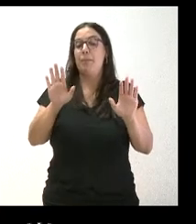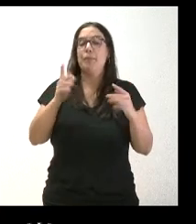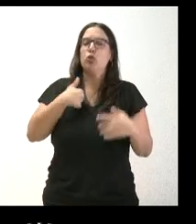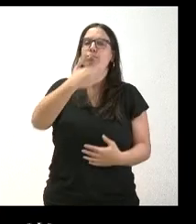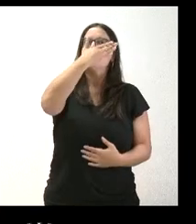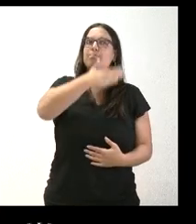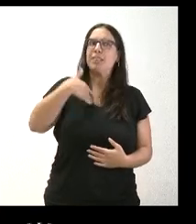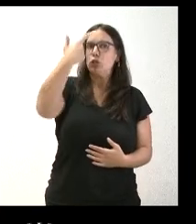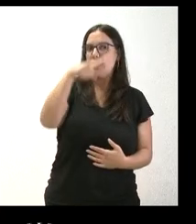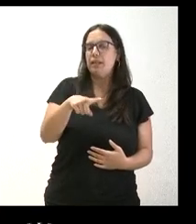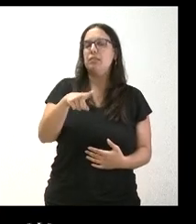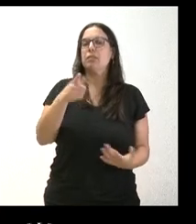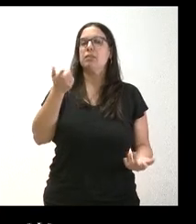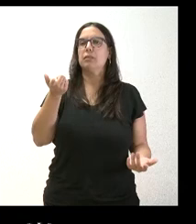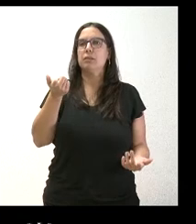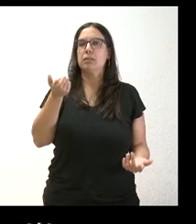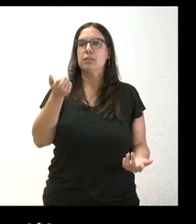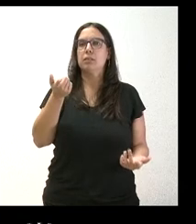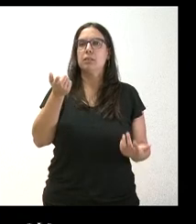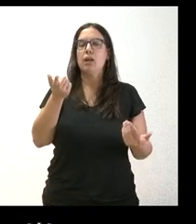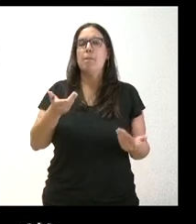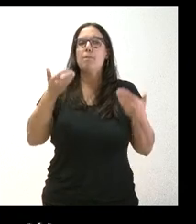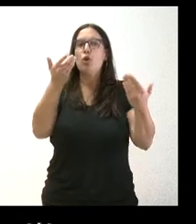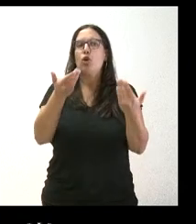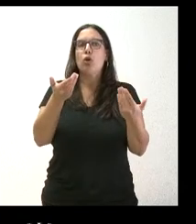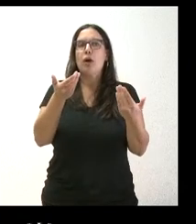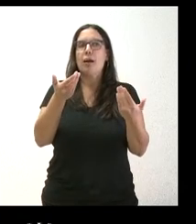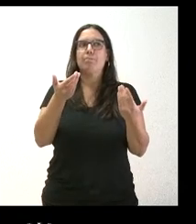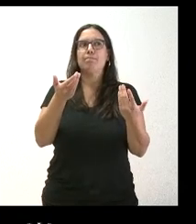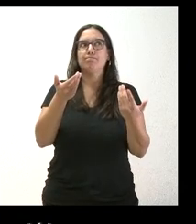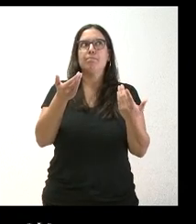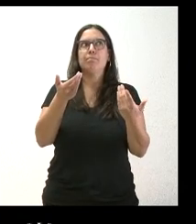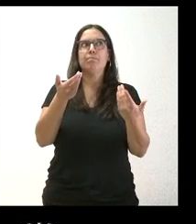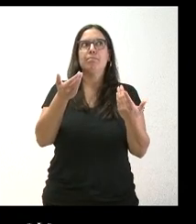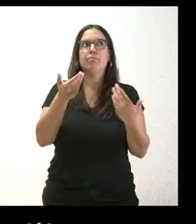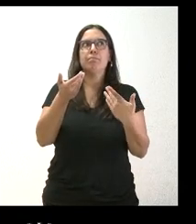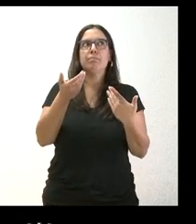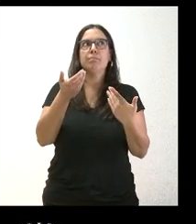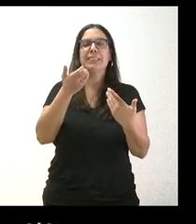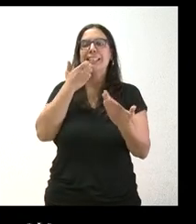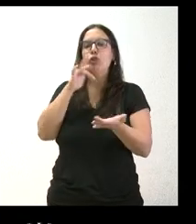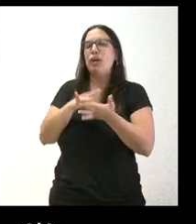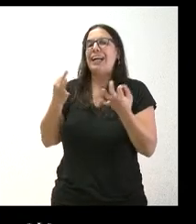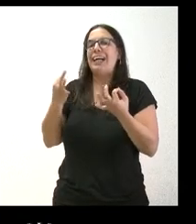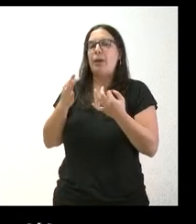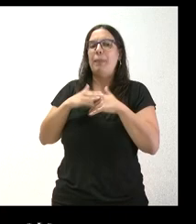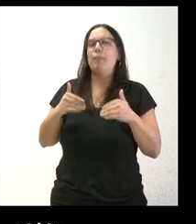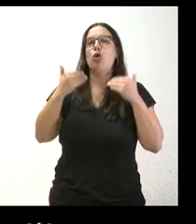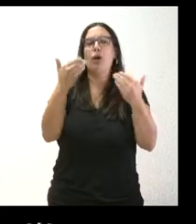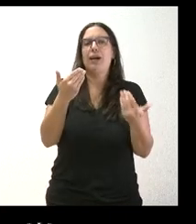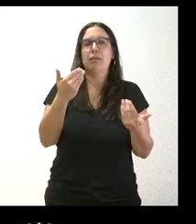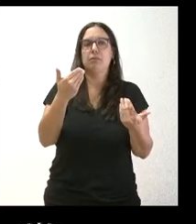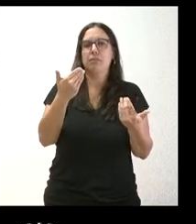bajo qué circunstancias contemplan esa prórroga, qué es lo que tendría que pasar para que prorrogasen los presupuestos.